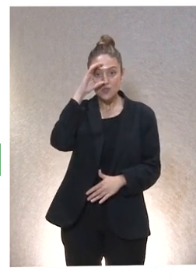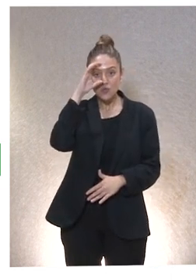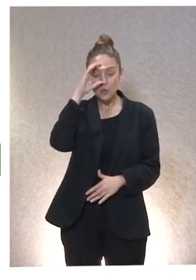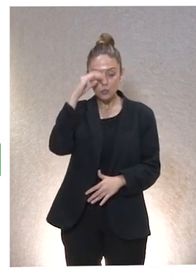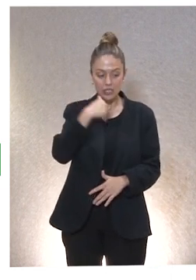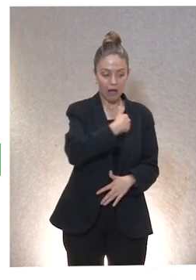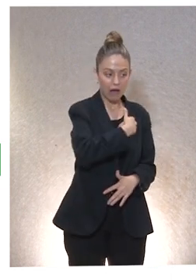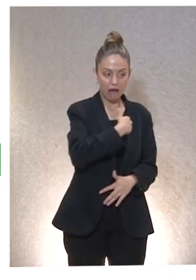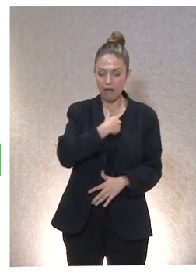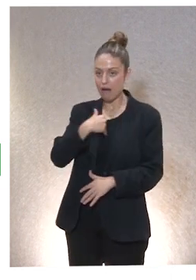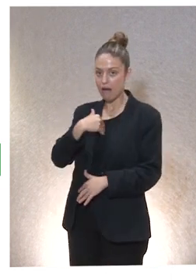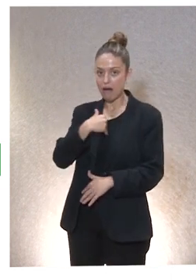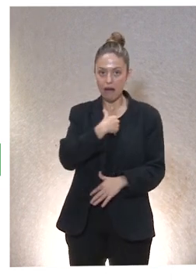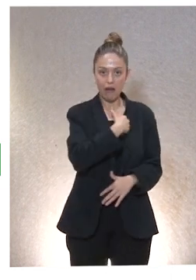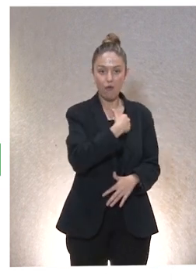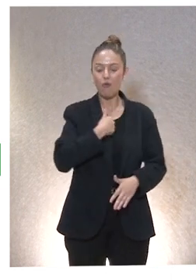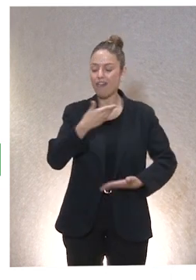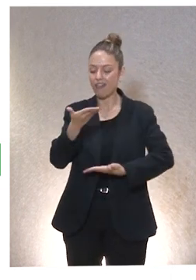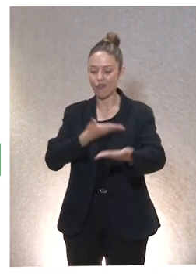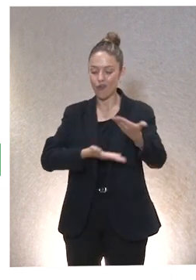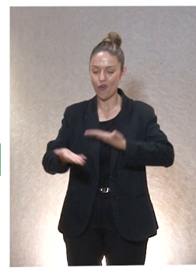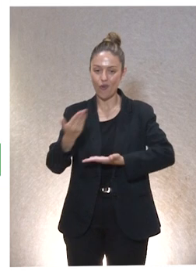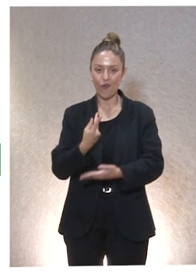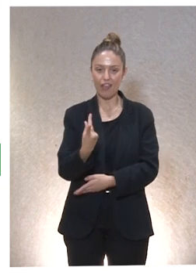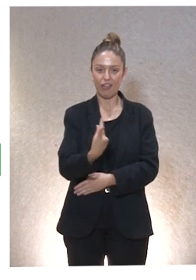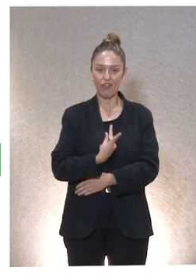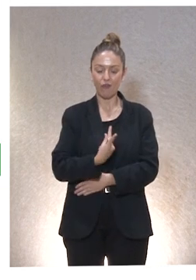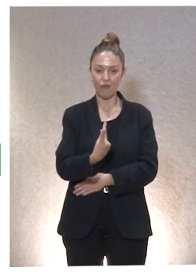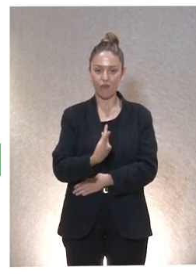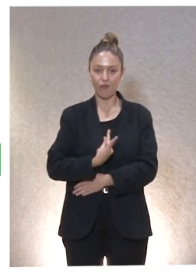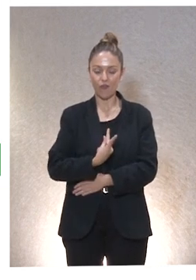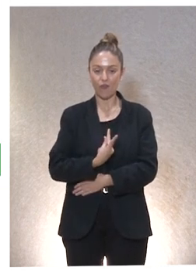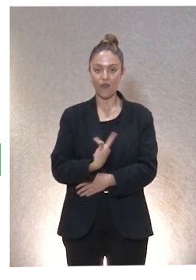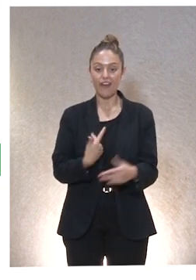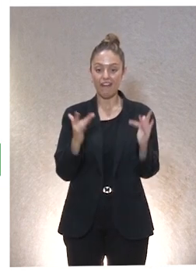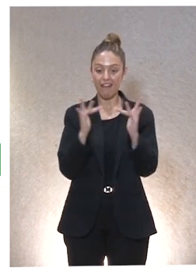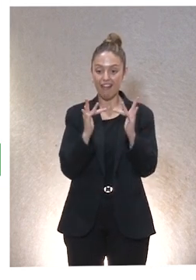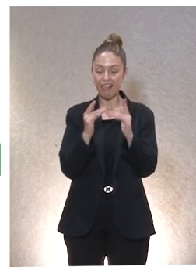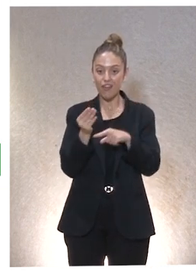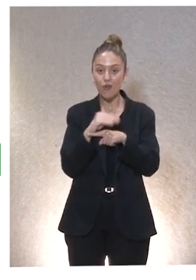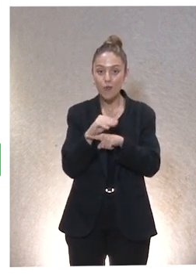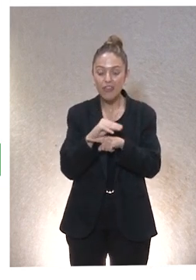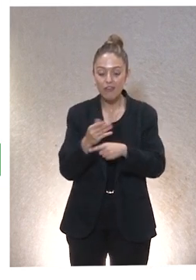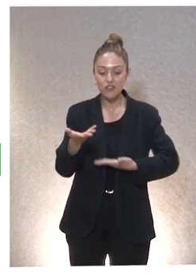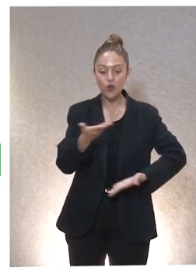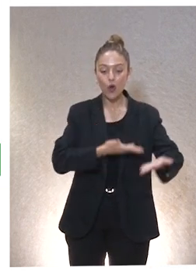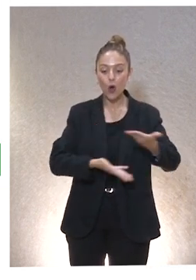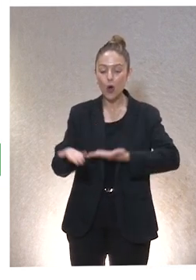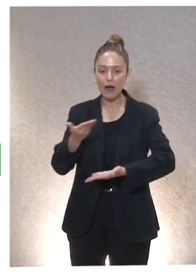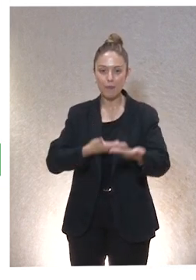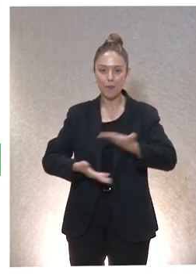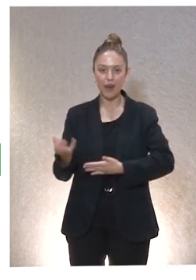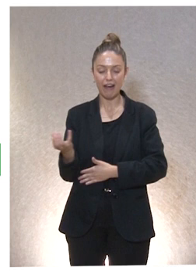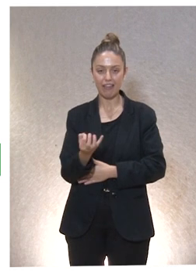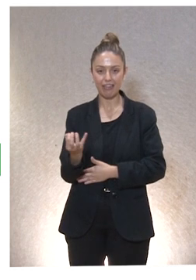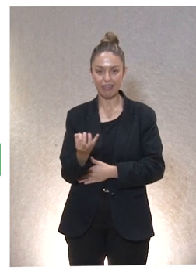el rol en el que está y es colaboración. La relación de cuidado es colaboración en los cuidados. Siempre en